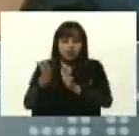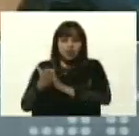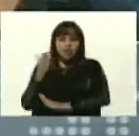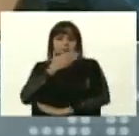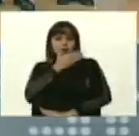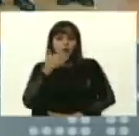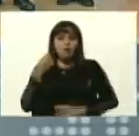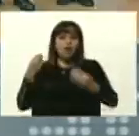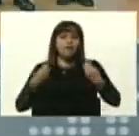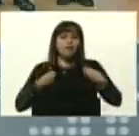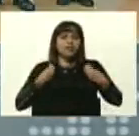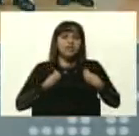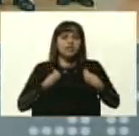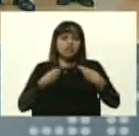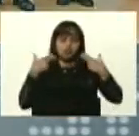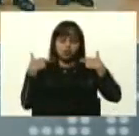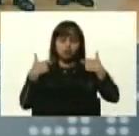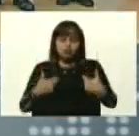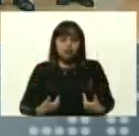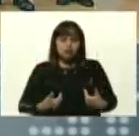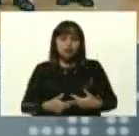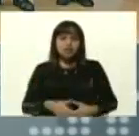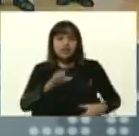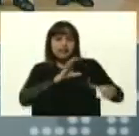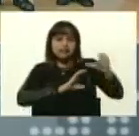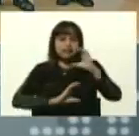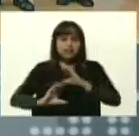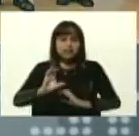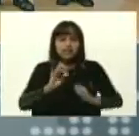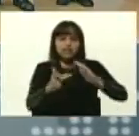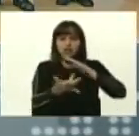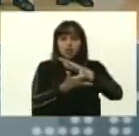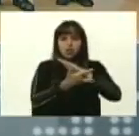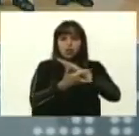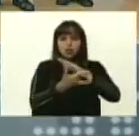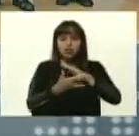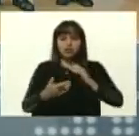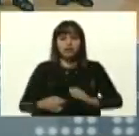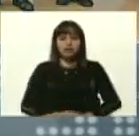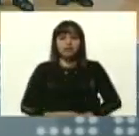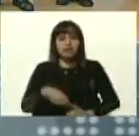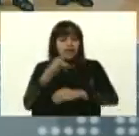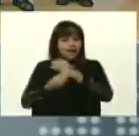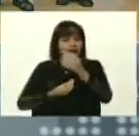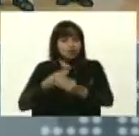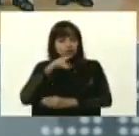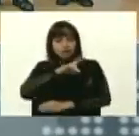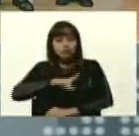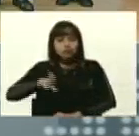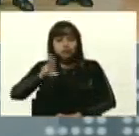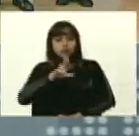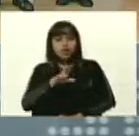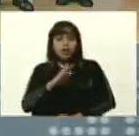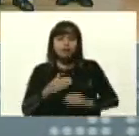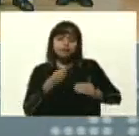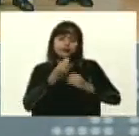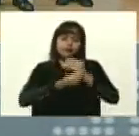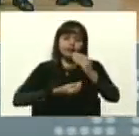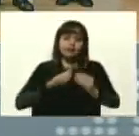mejoría de la vida del ser humano, la ciencia, la tecnología aplicada para construir